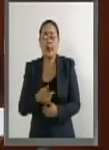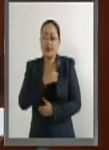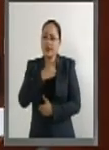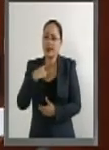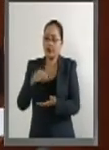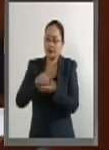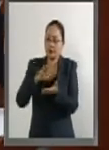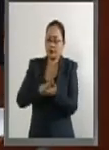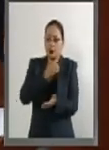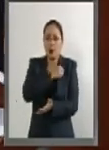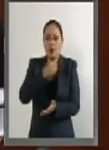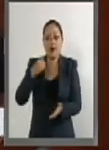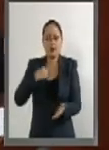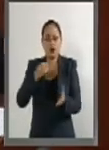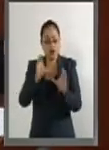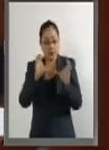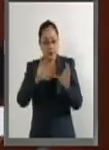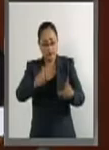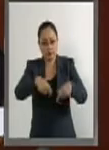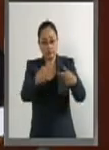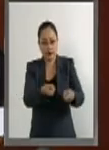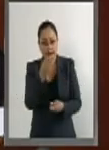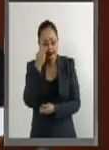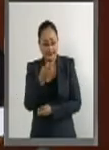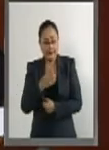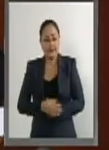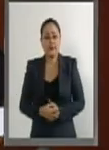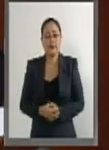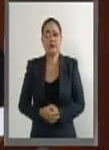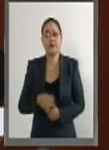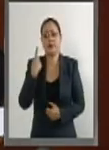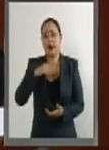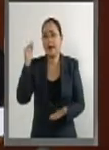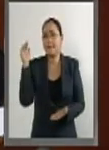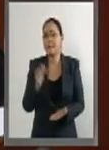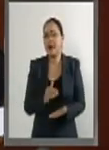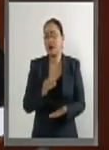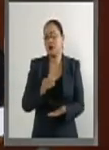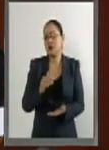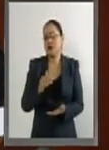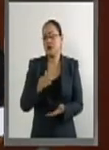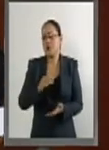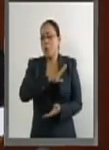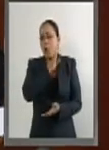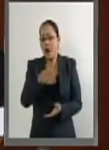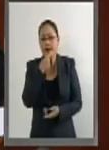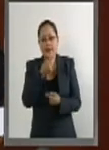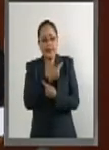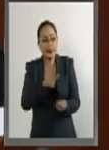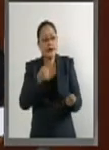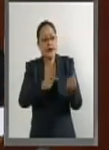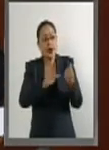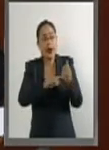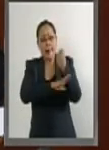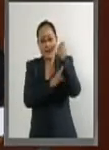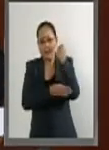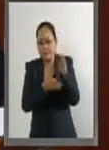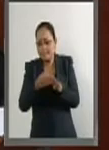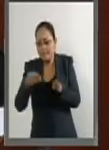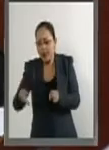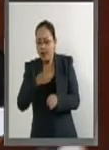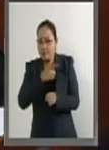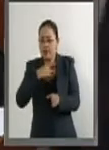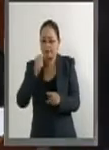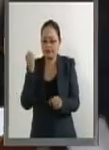la emisión de este certificado. Para disminuir la muerte perinatal es necesario brindar una buena atención primaria